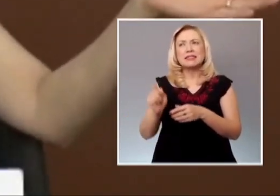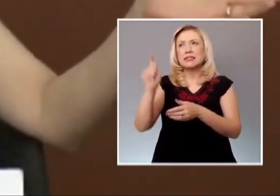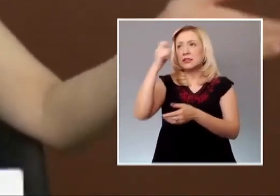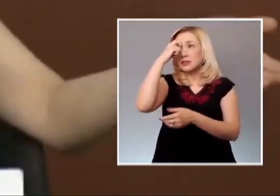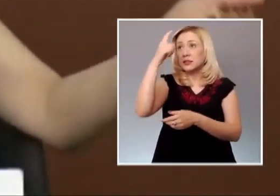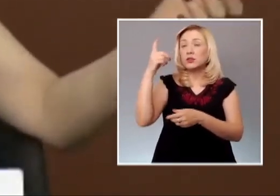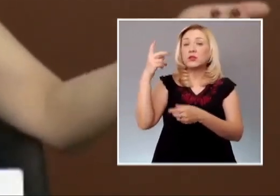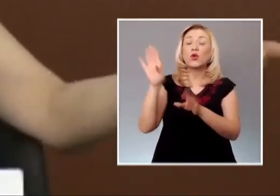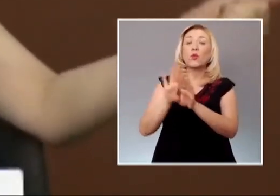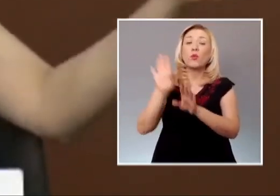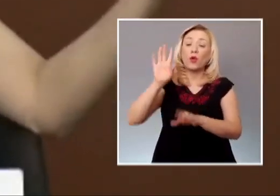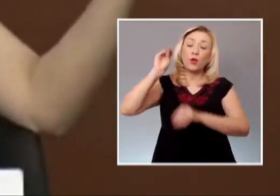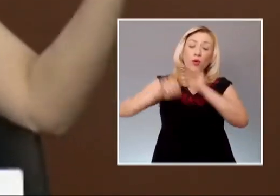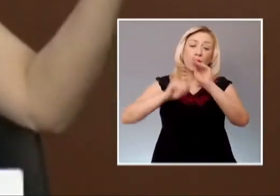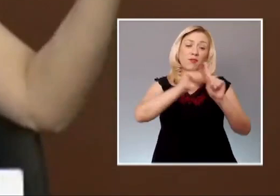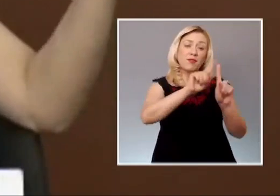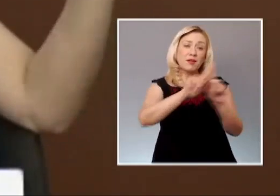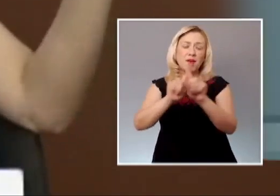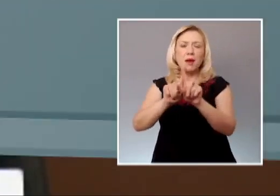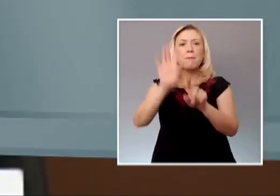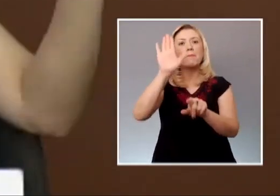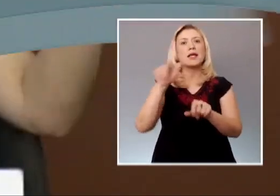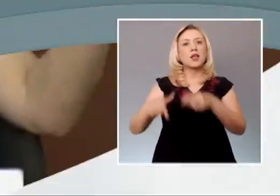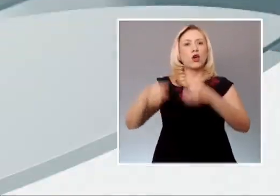la Corte sobre un derecho fundamental.